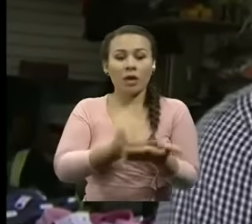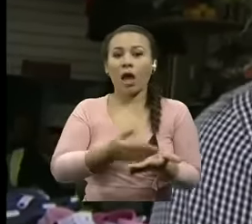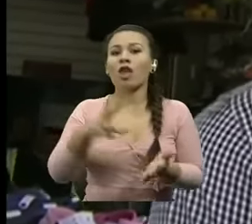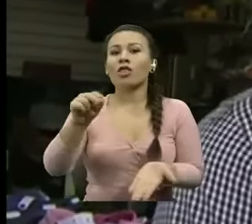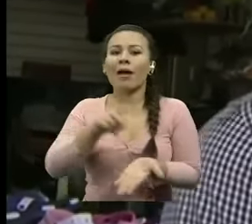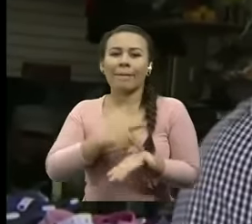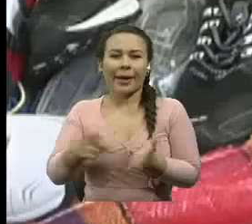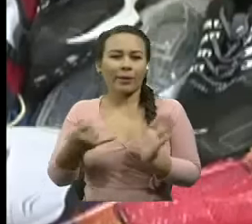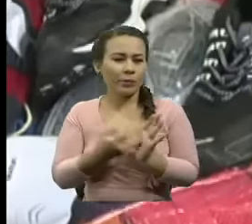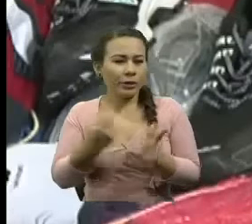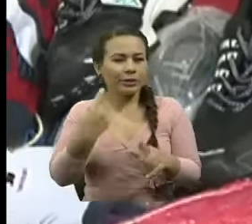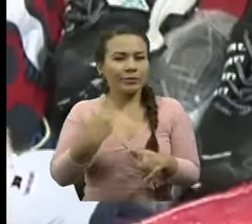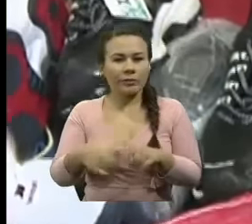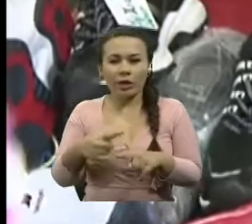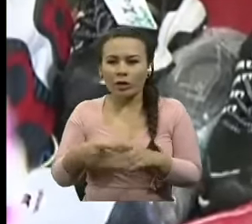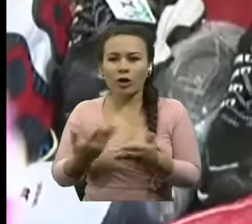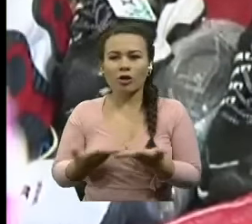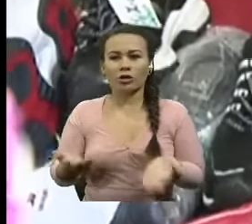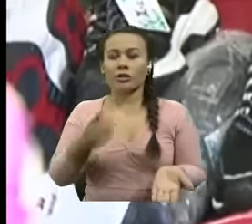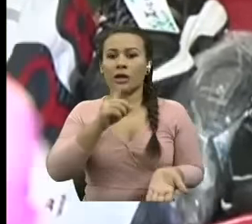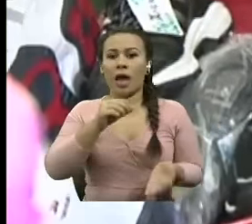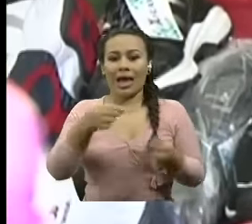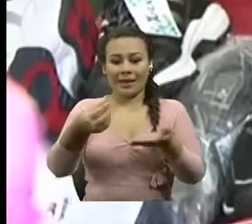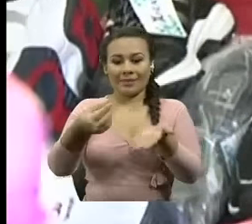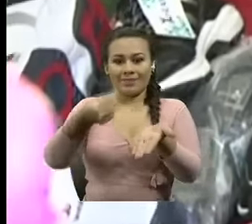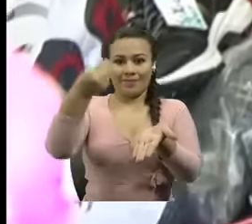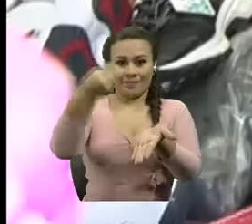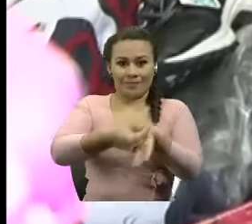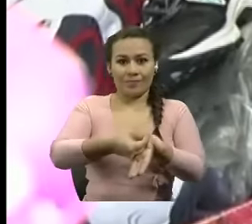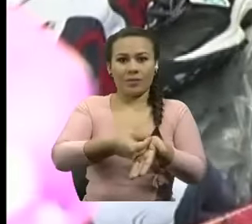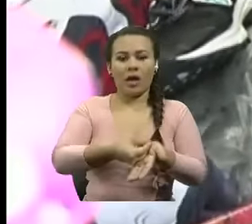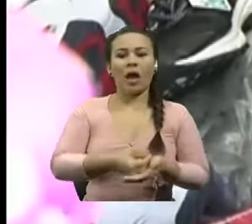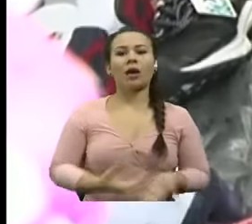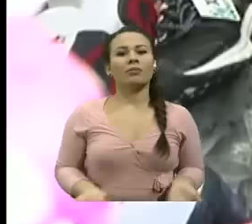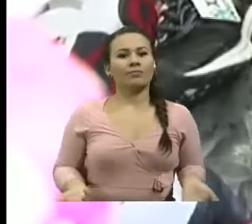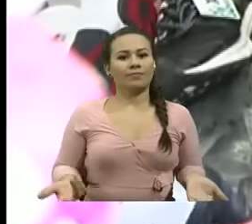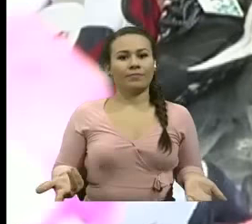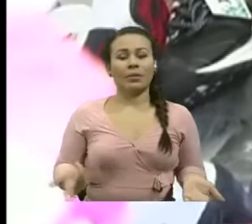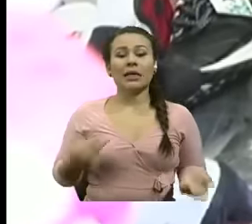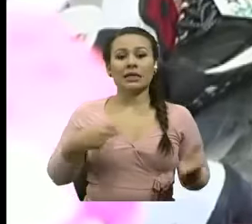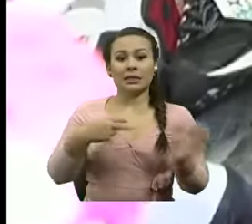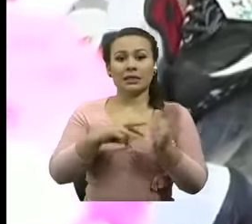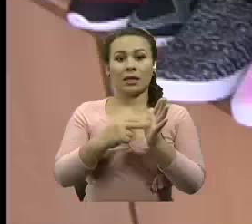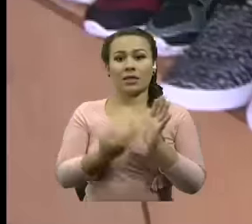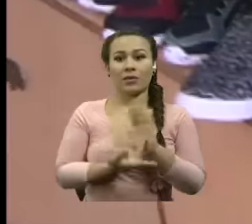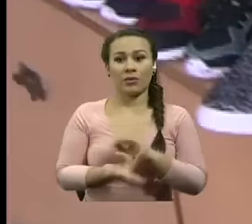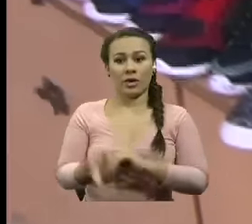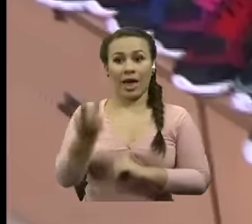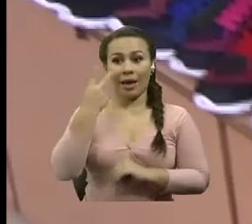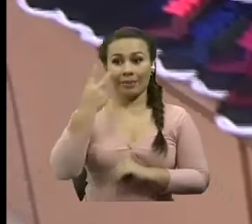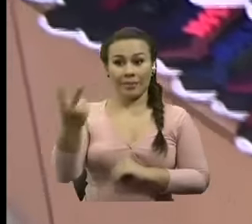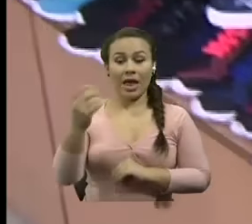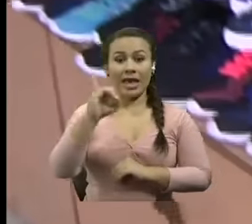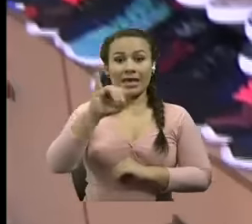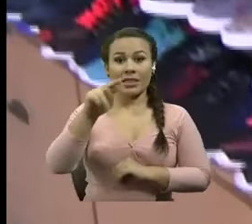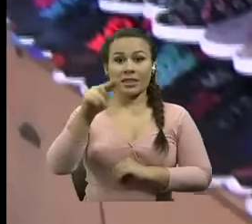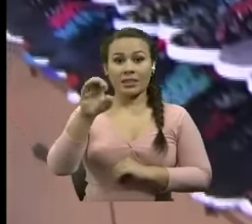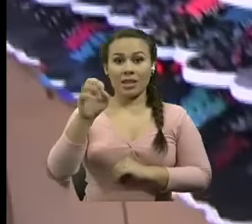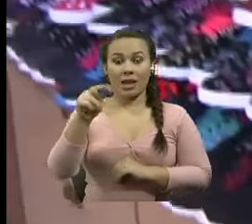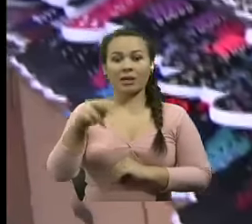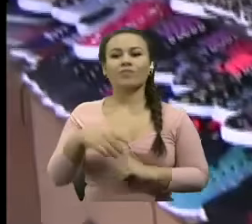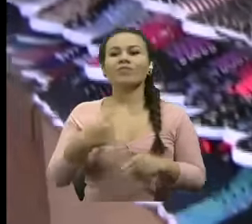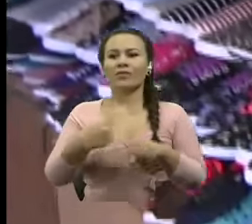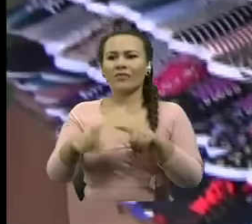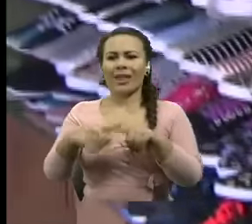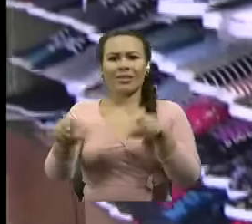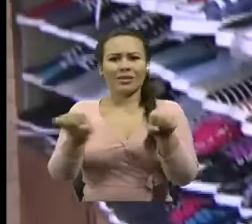este caso con las las normas etiquetadas cumpliendo así con la entidad que es el INEN cientos de pares de zapatos